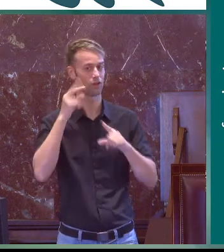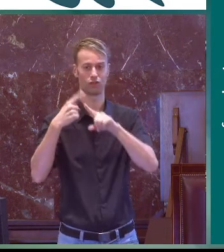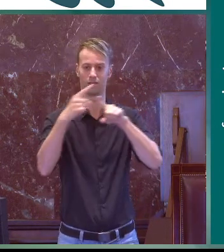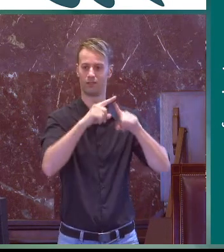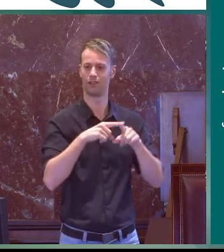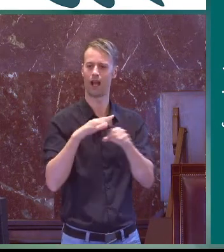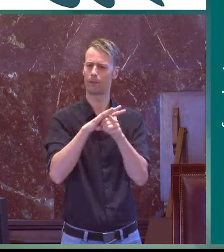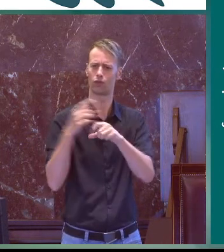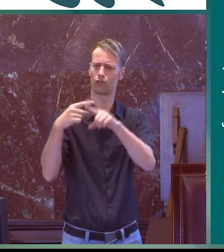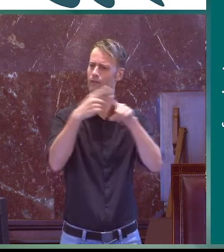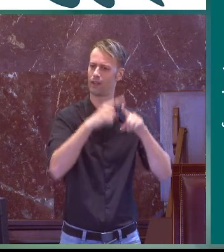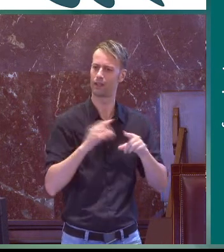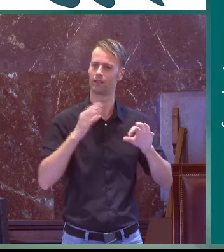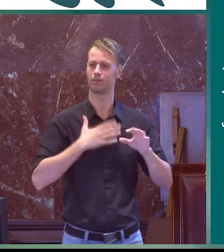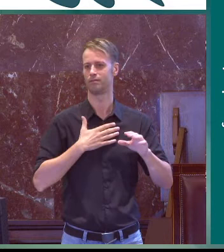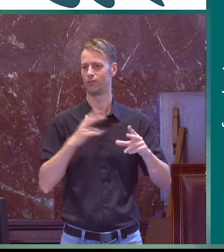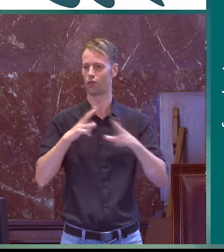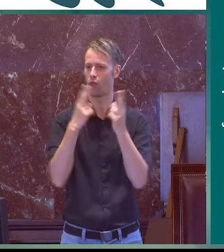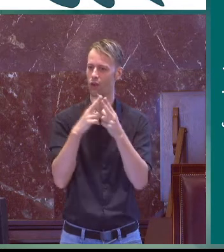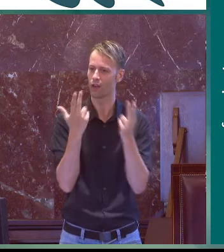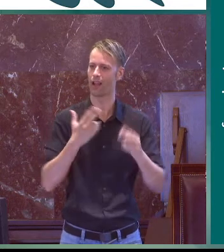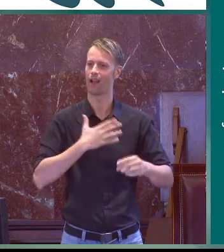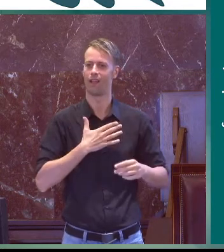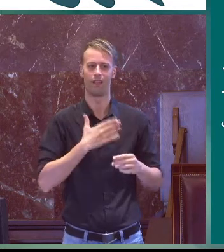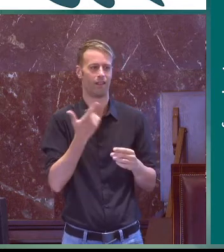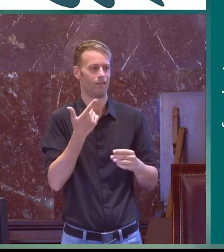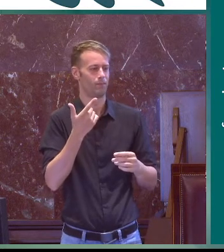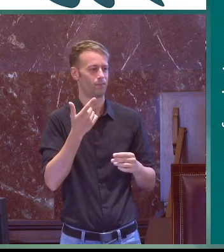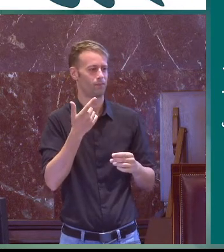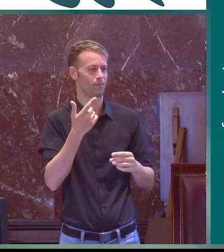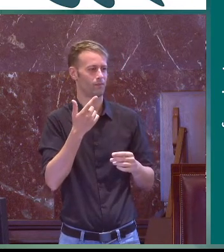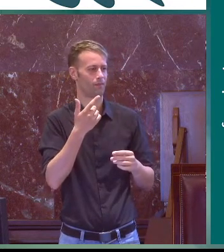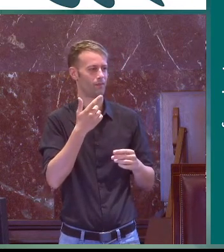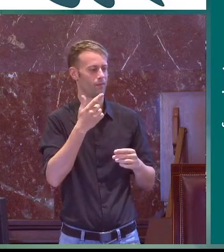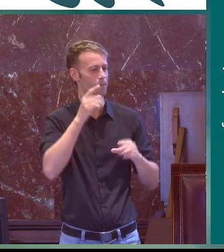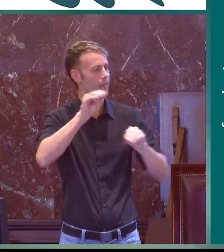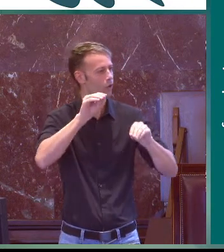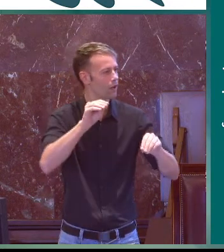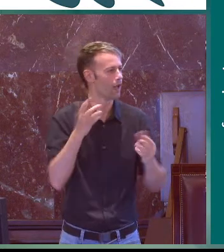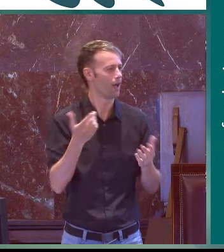interdisciplinar, con distintos expertos, como veis, que es a lo que se refería, está la sociología,